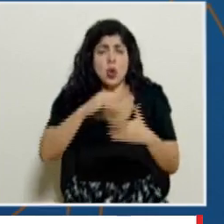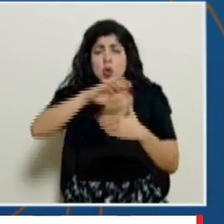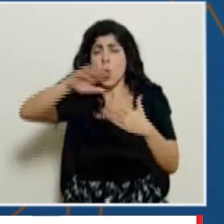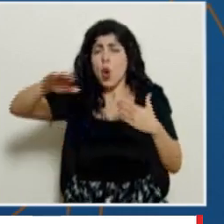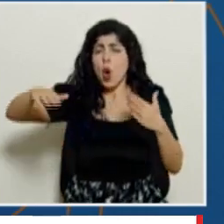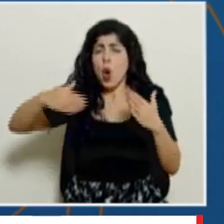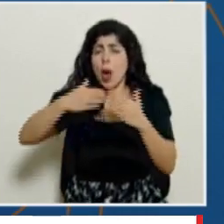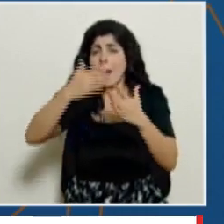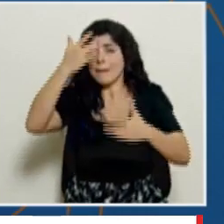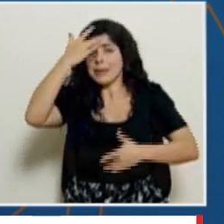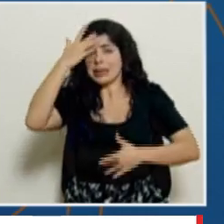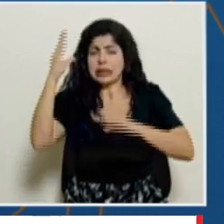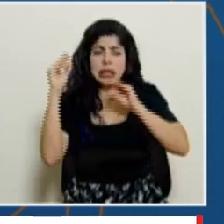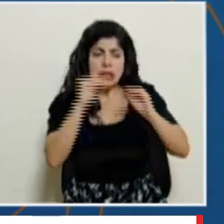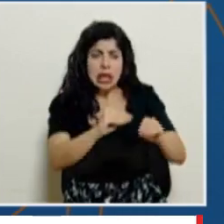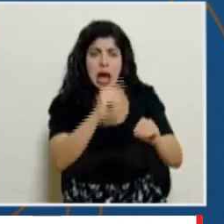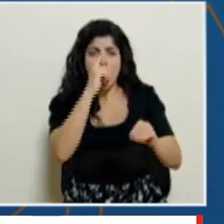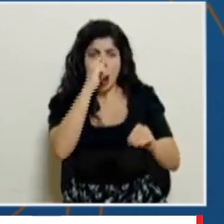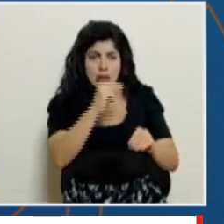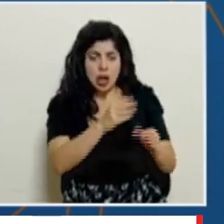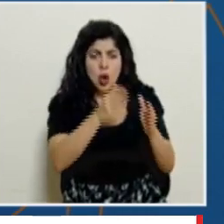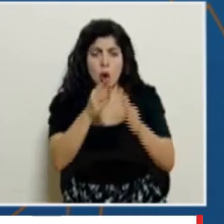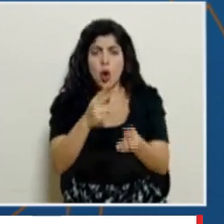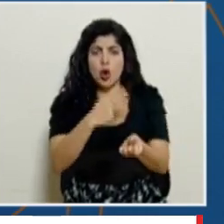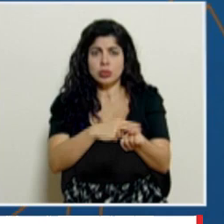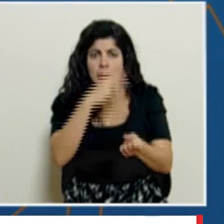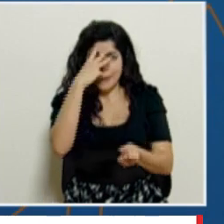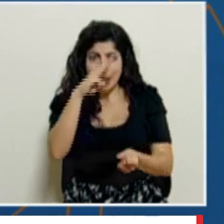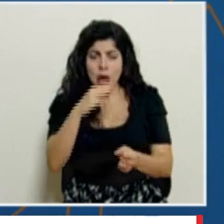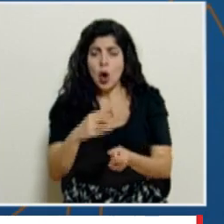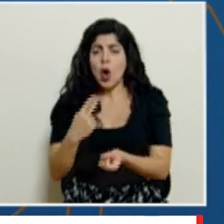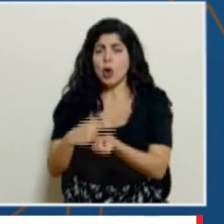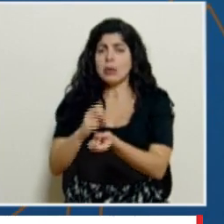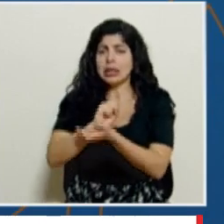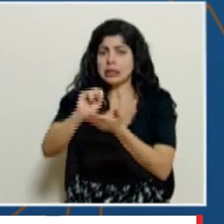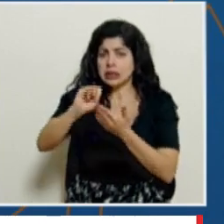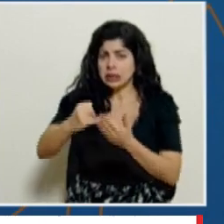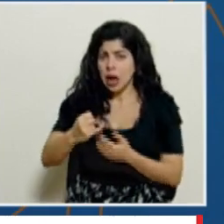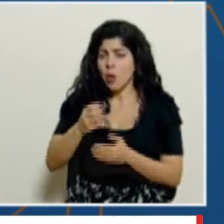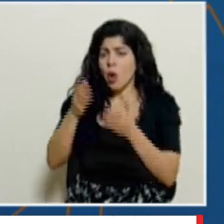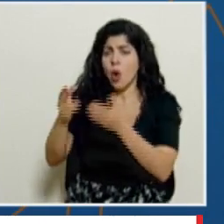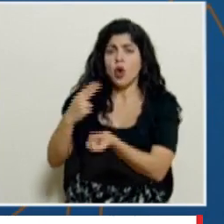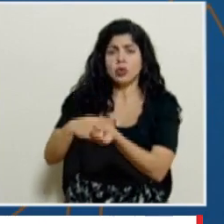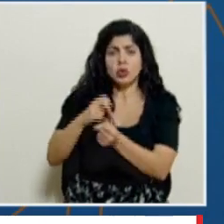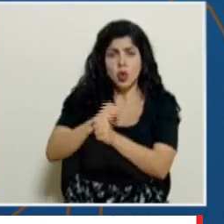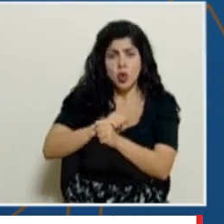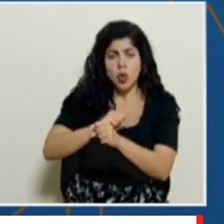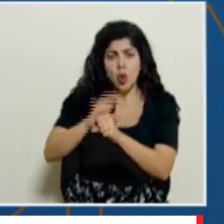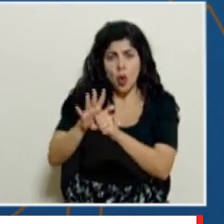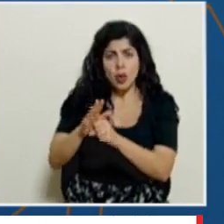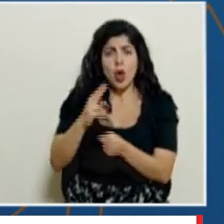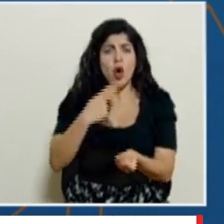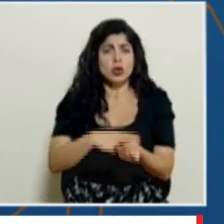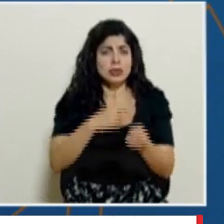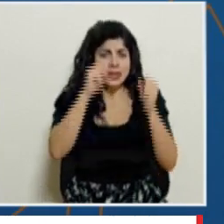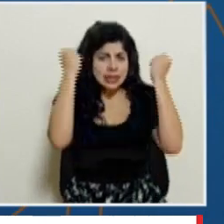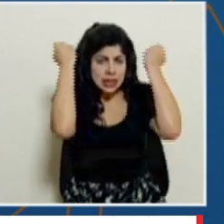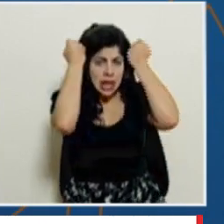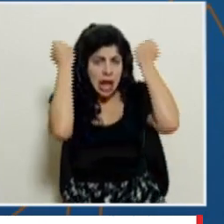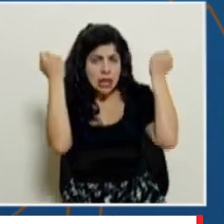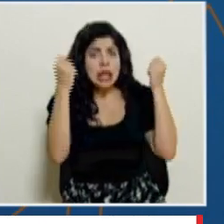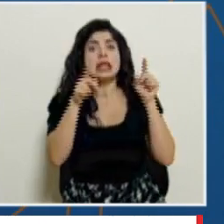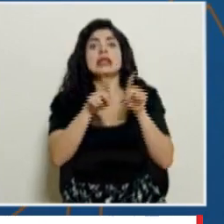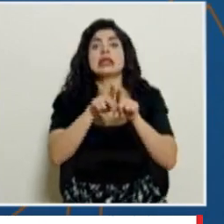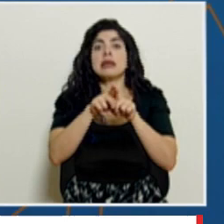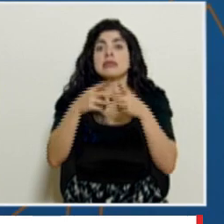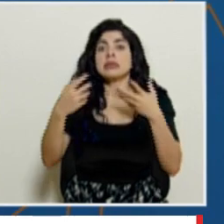pacientes en el Calderón Guardia, el Hospital México, el Hospital San Juan de Dios, el CEACO, el Hospital Psiquiátrico. También